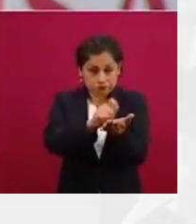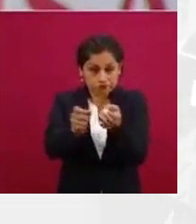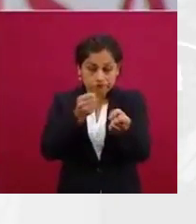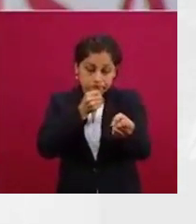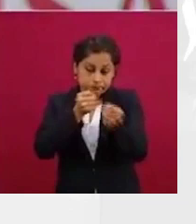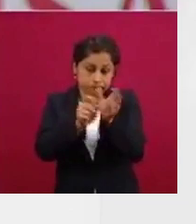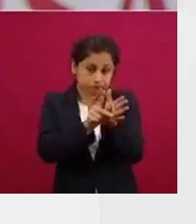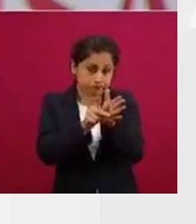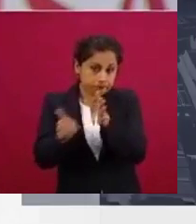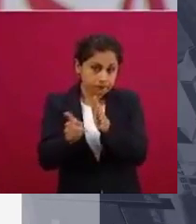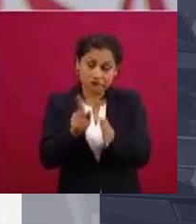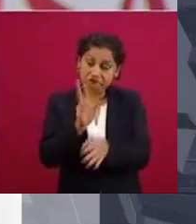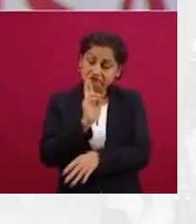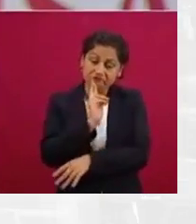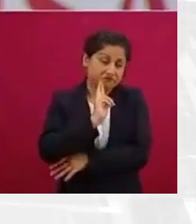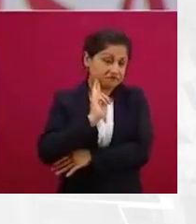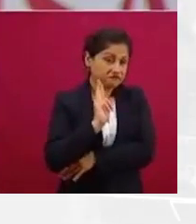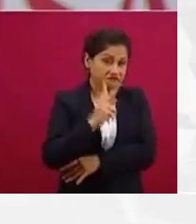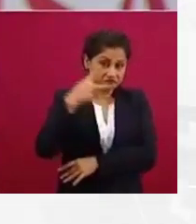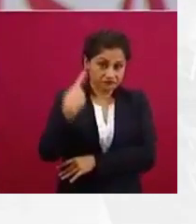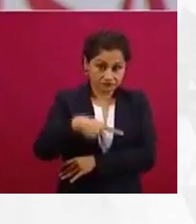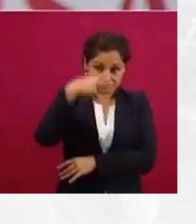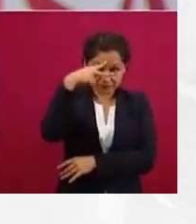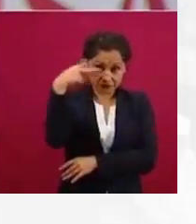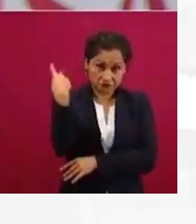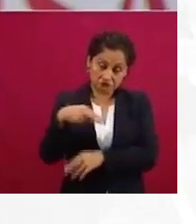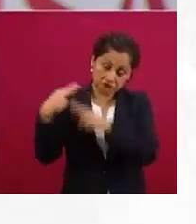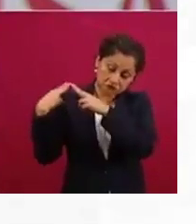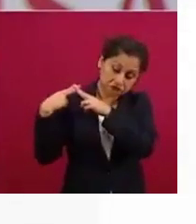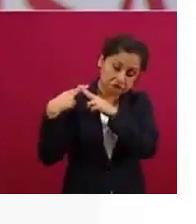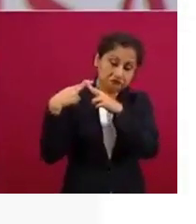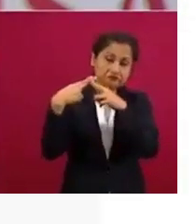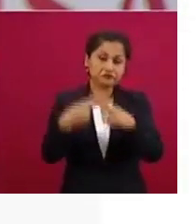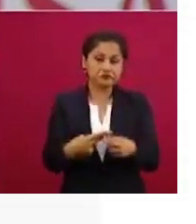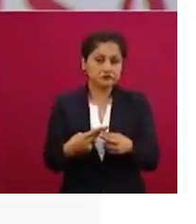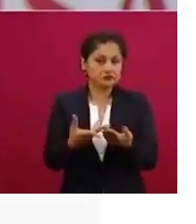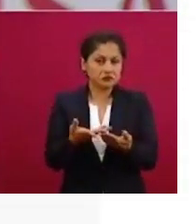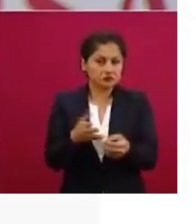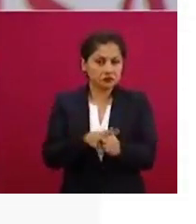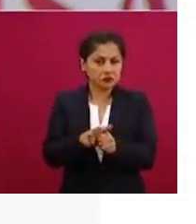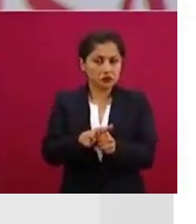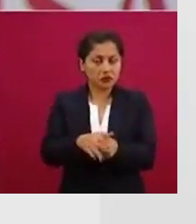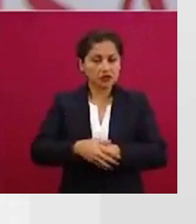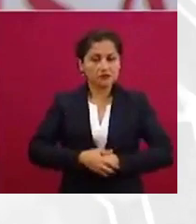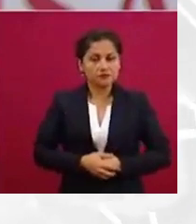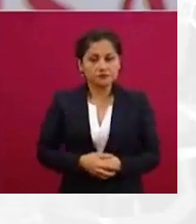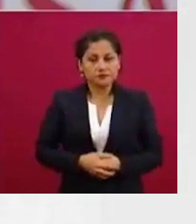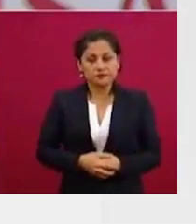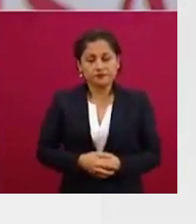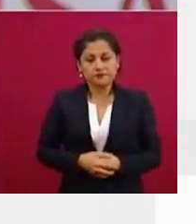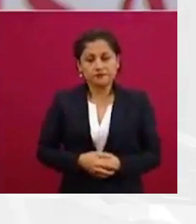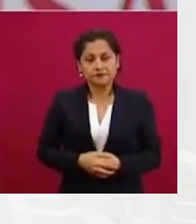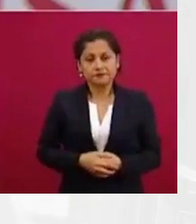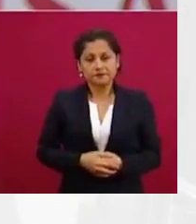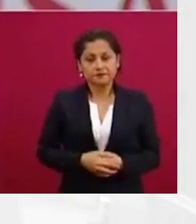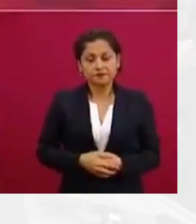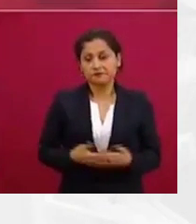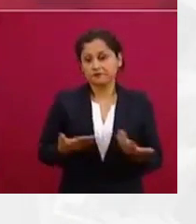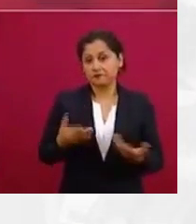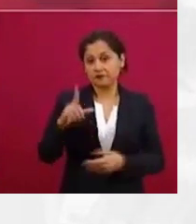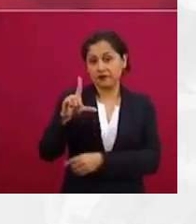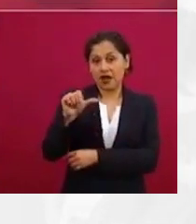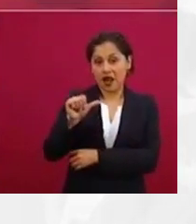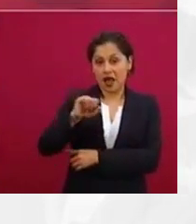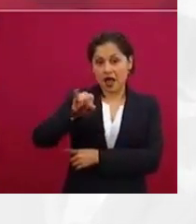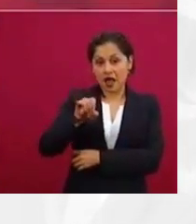si no se exhibiera un rigor periodístico en los señalamientos. Y creo que ese rigor existe